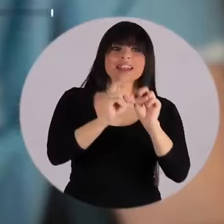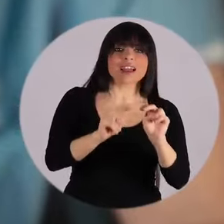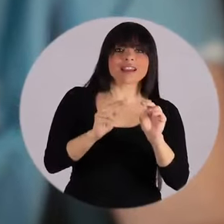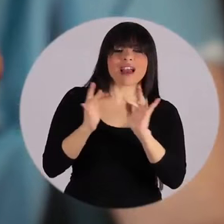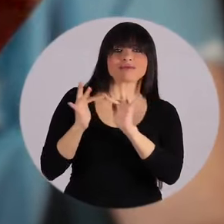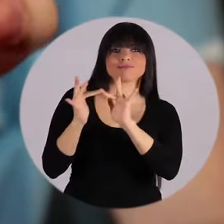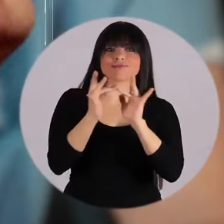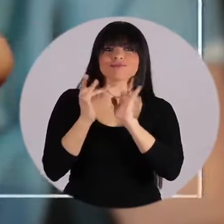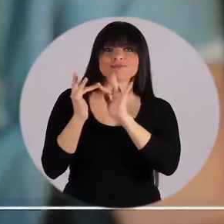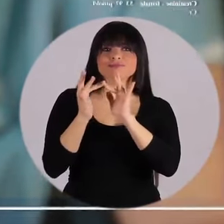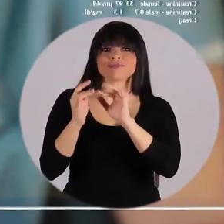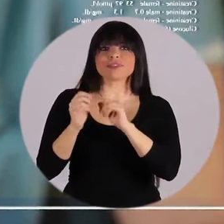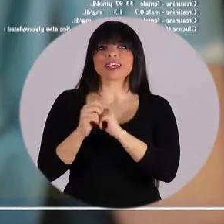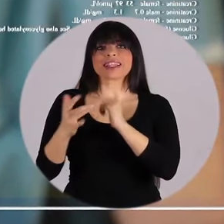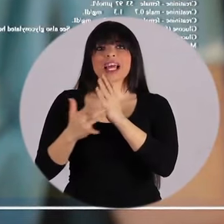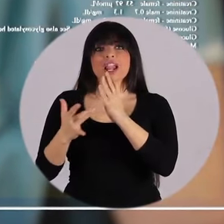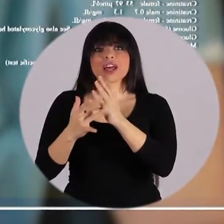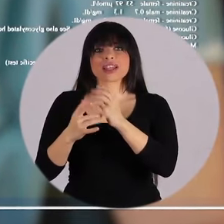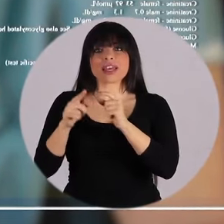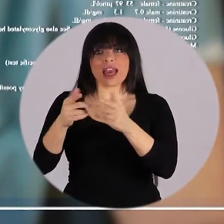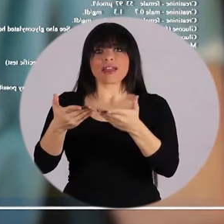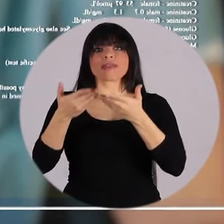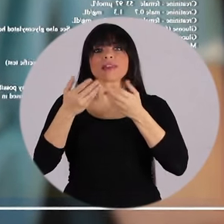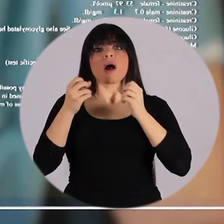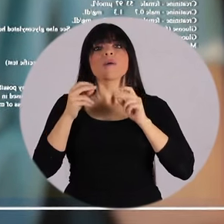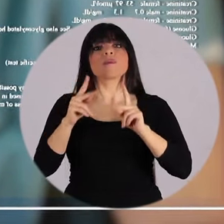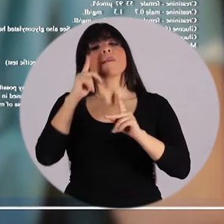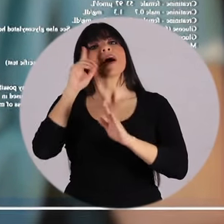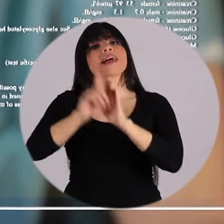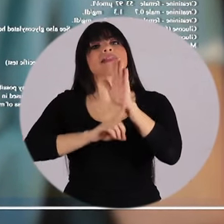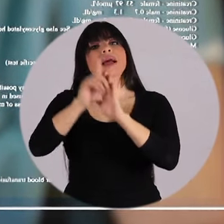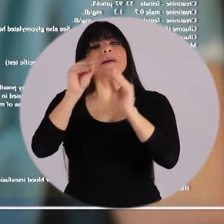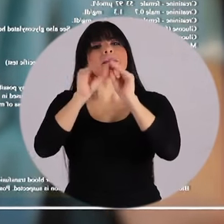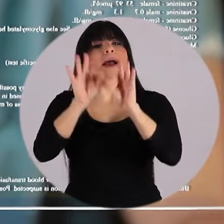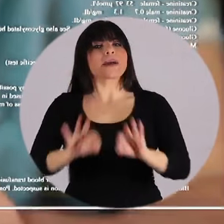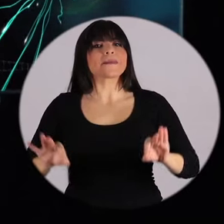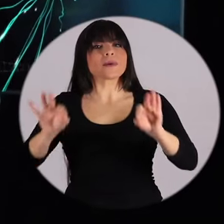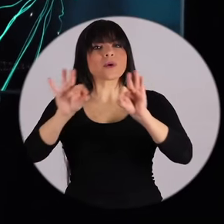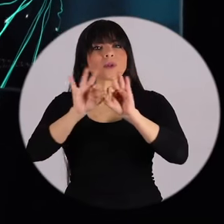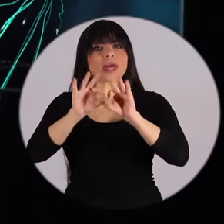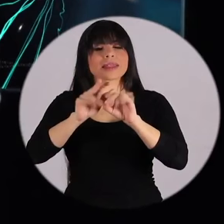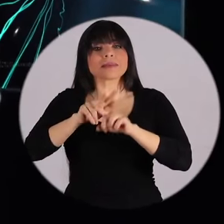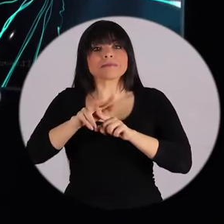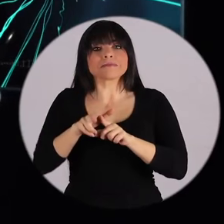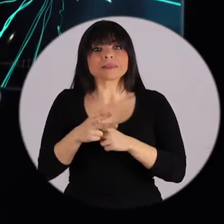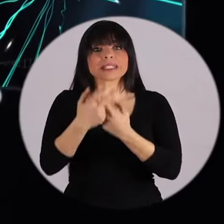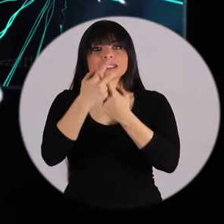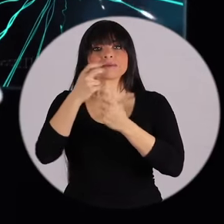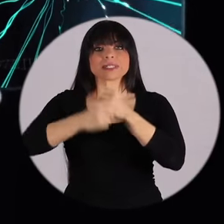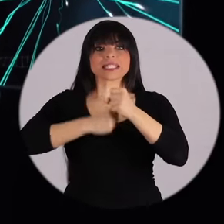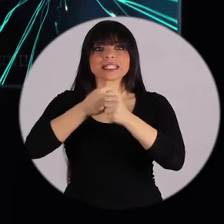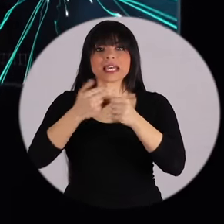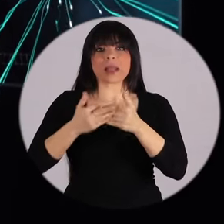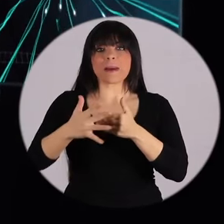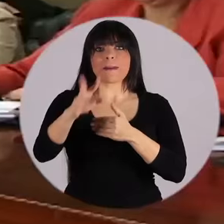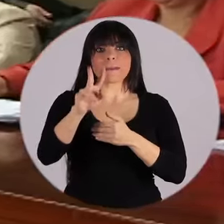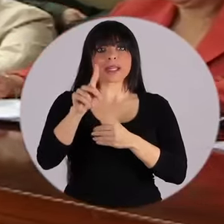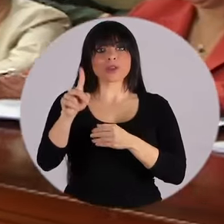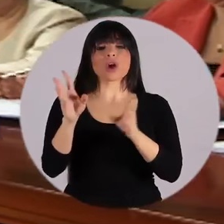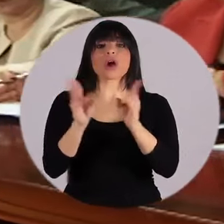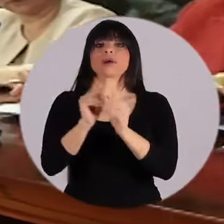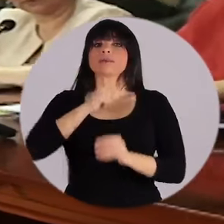y la convergencia tecnológica serían las herramientas del desarrollo más importantes de principio del siglo XXI.